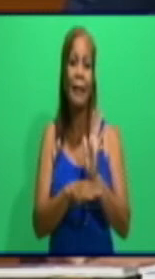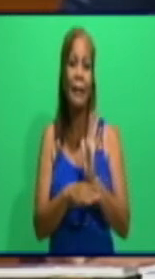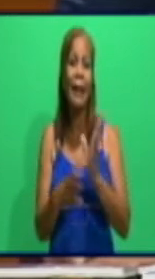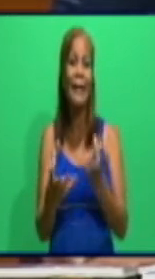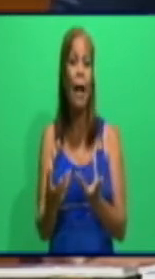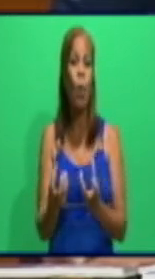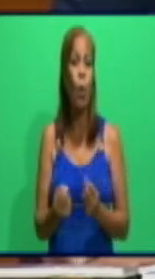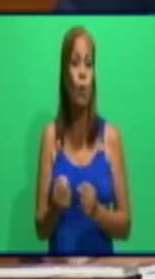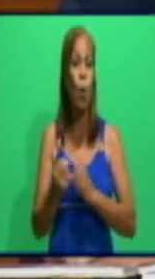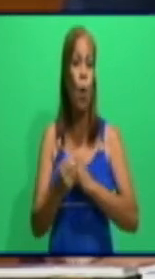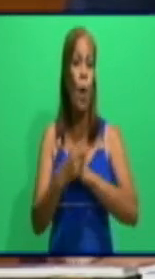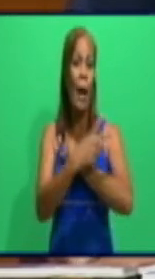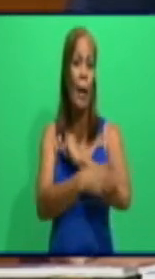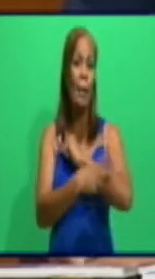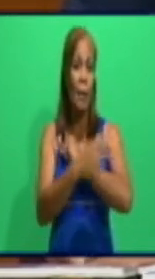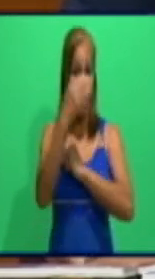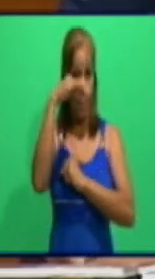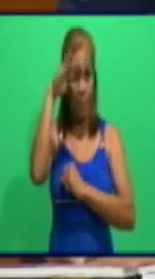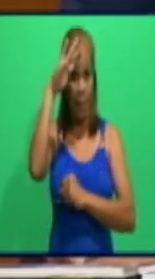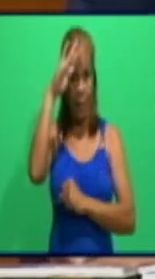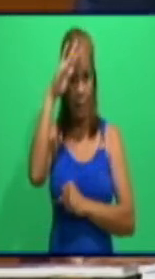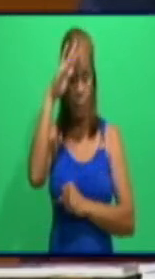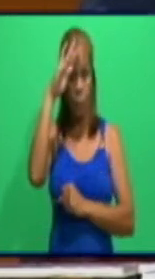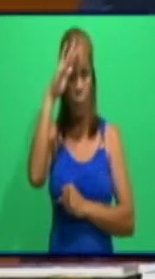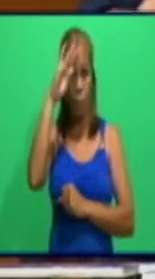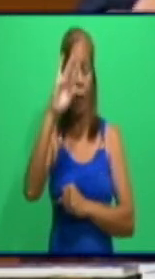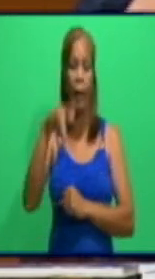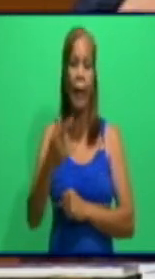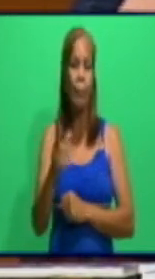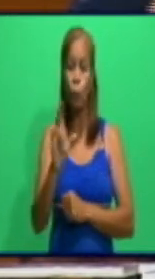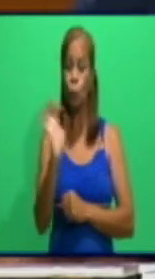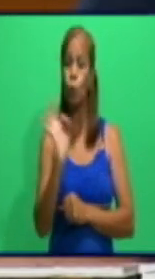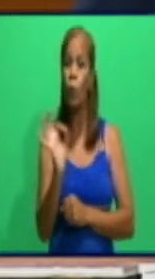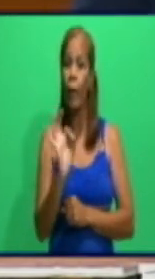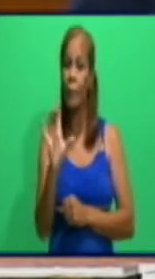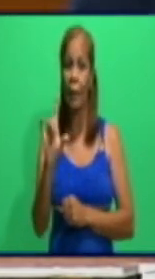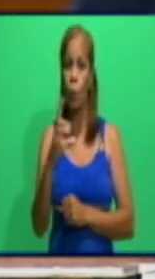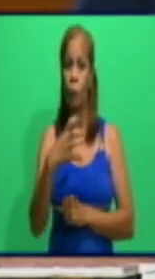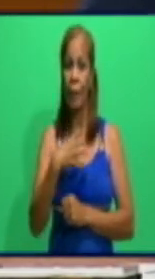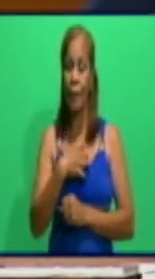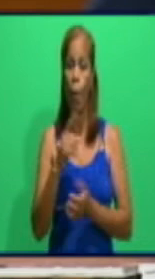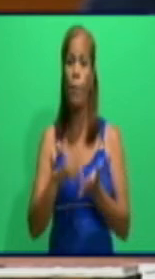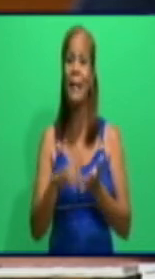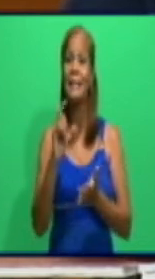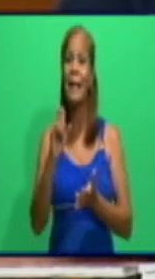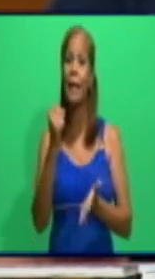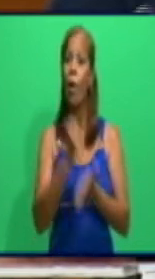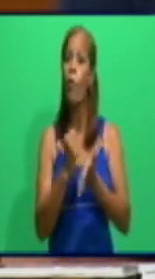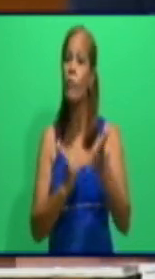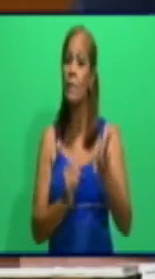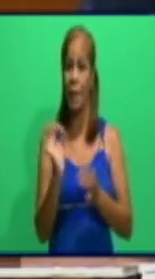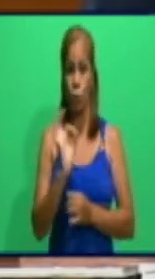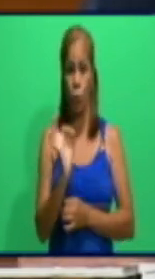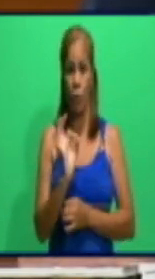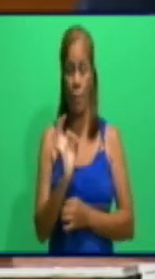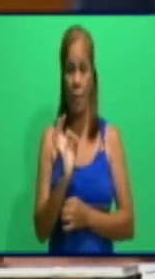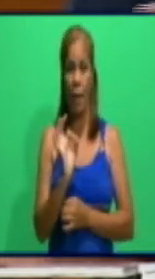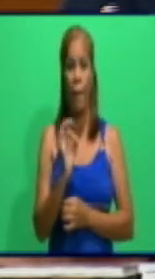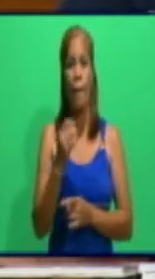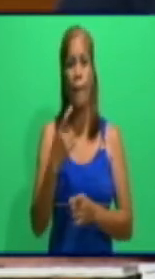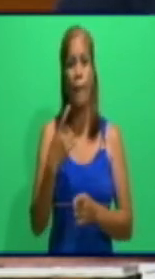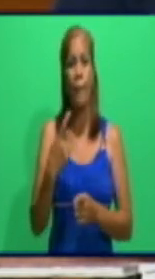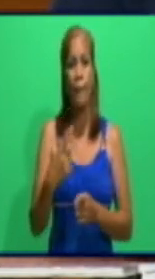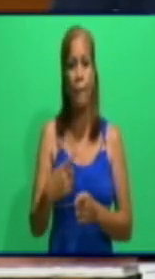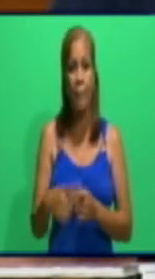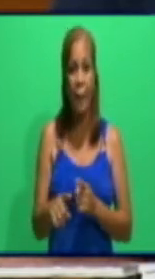es adelantarnos, pesar de no tener un PCR confirmatorio, pero teniendo en cuenta la gran coincidencia que ya está